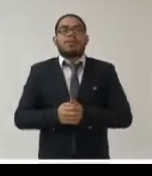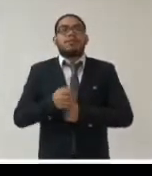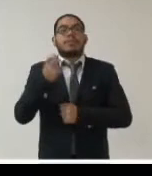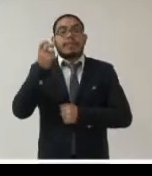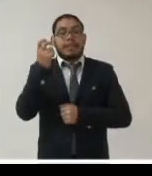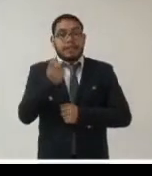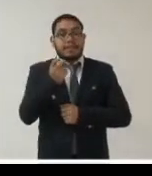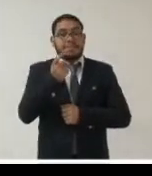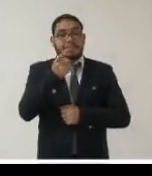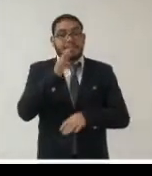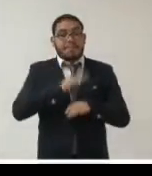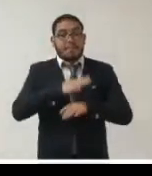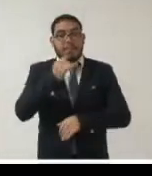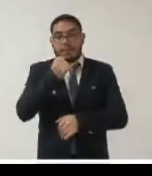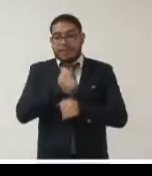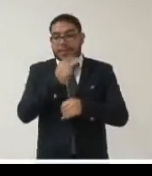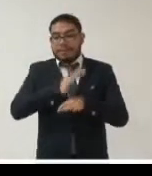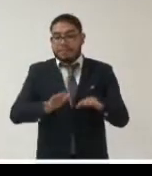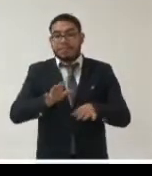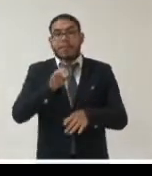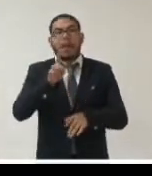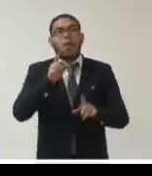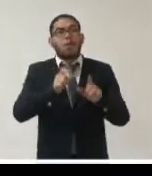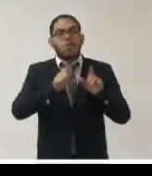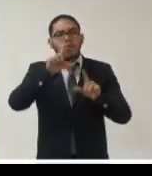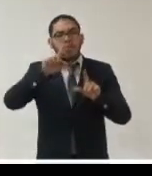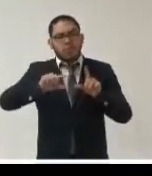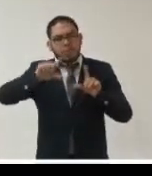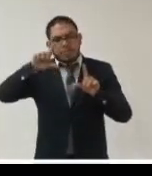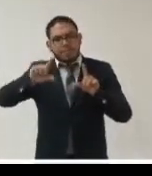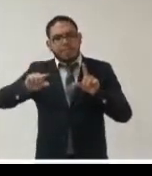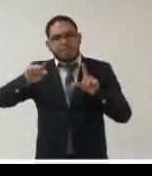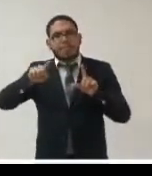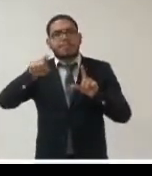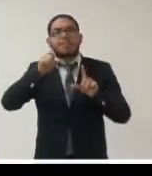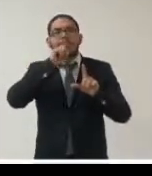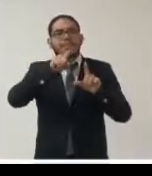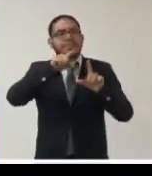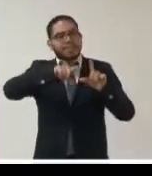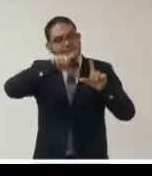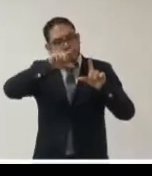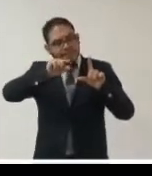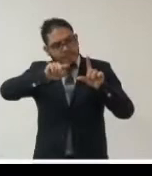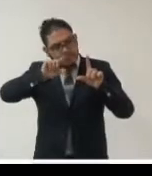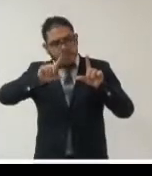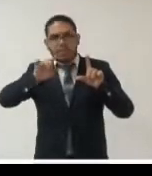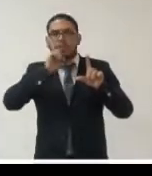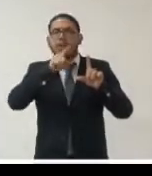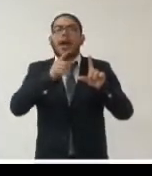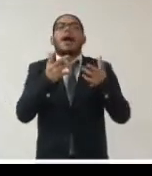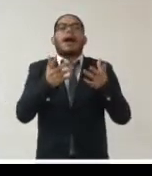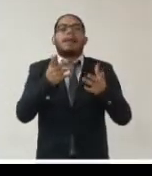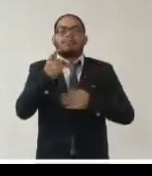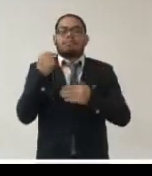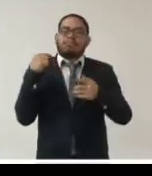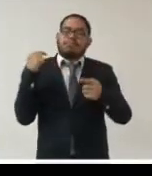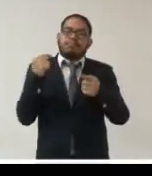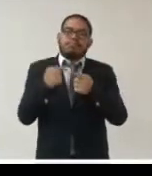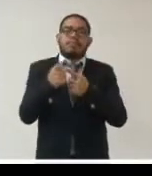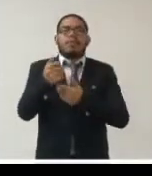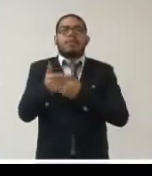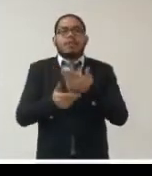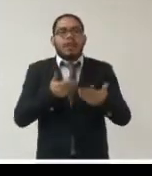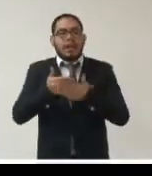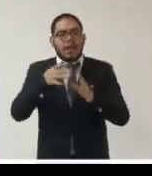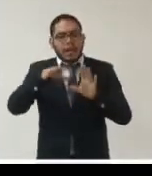información más destacada ha sido la del presupuesto la de las contrataciones directas la de los procesos de selección de bienes y servicios